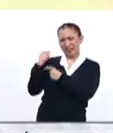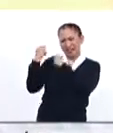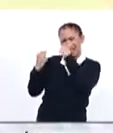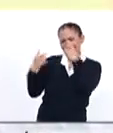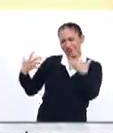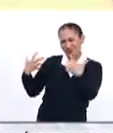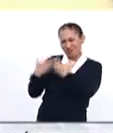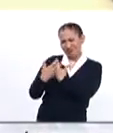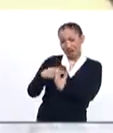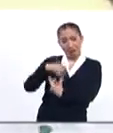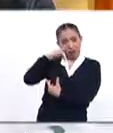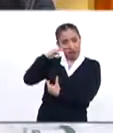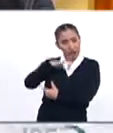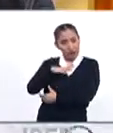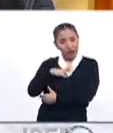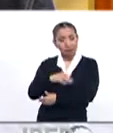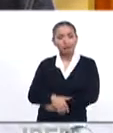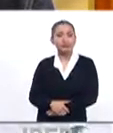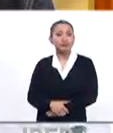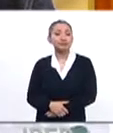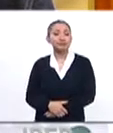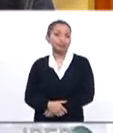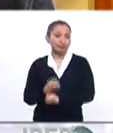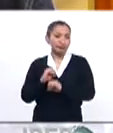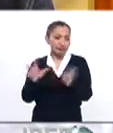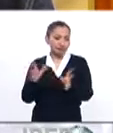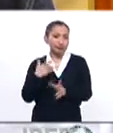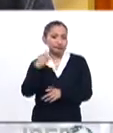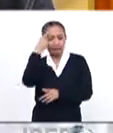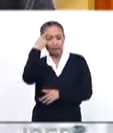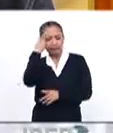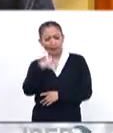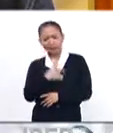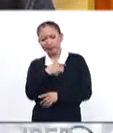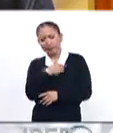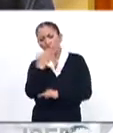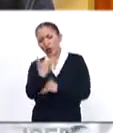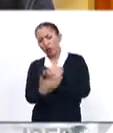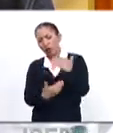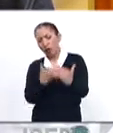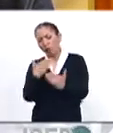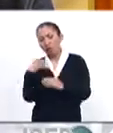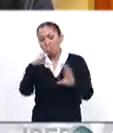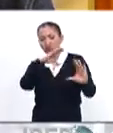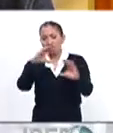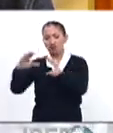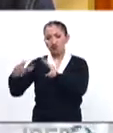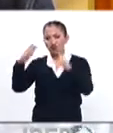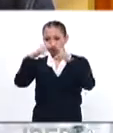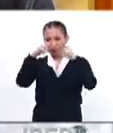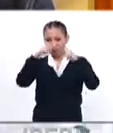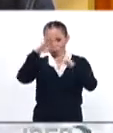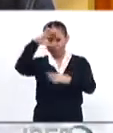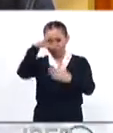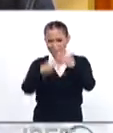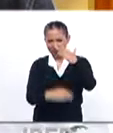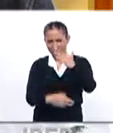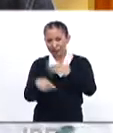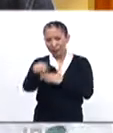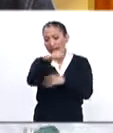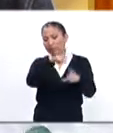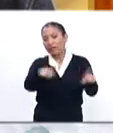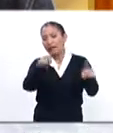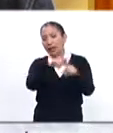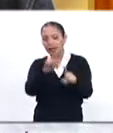mimetizadas sin saberlo. Hubo, desde luego, a conciencia totalmente un proceso de evangelización con